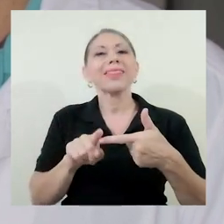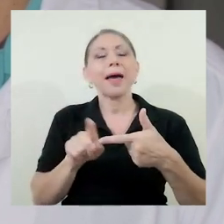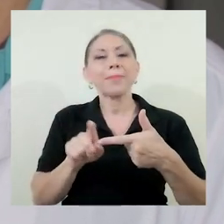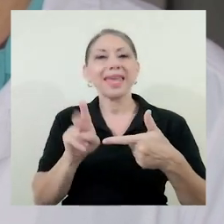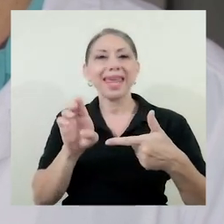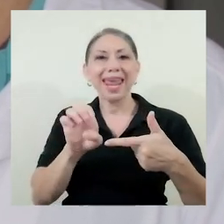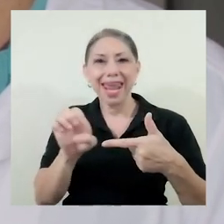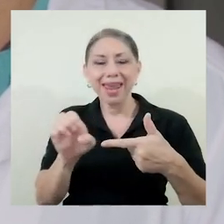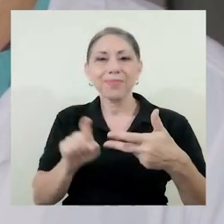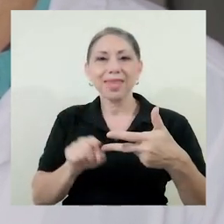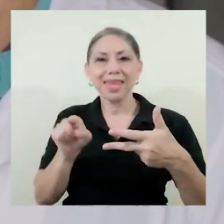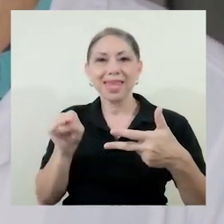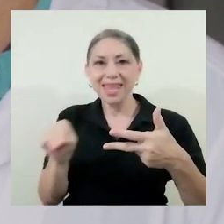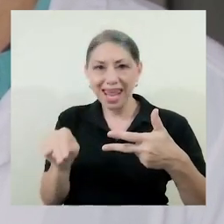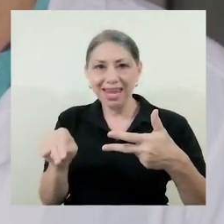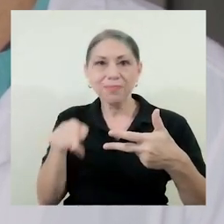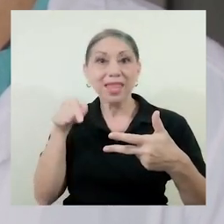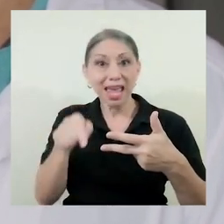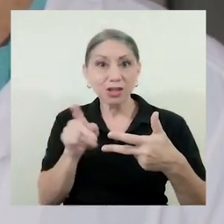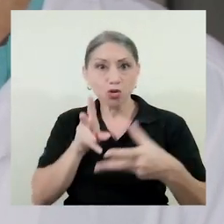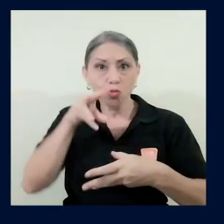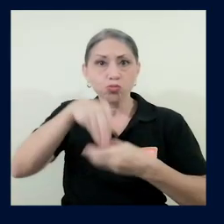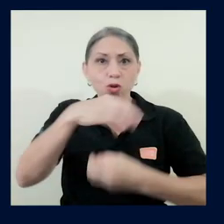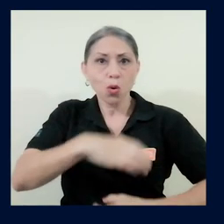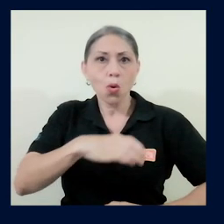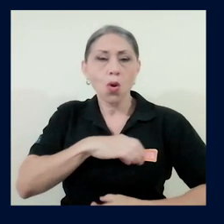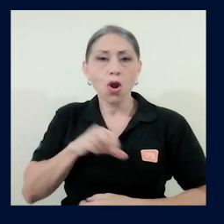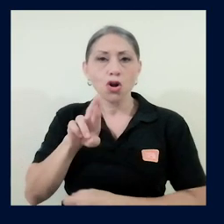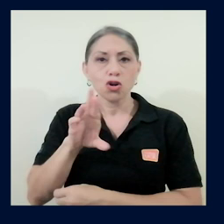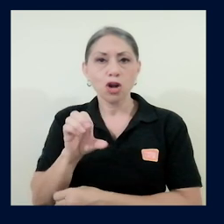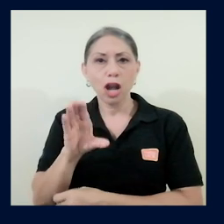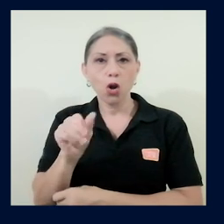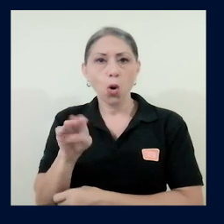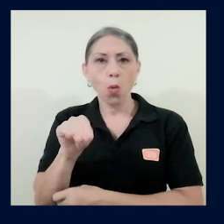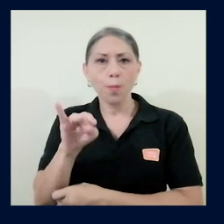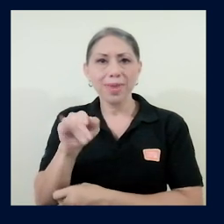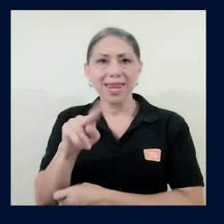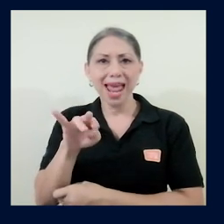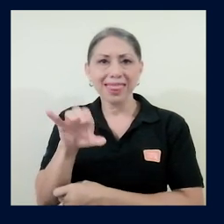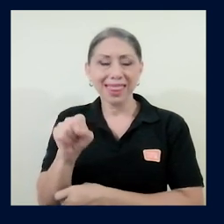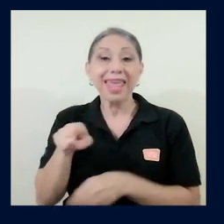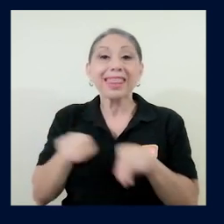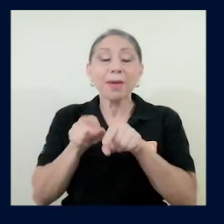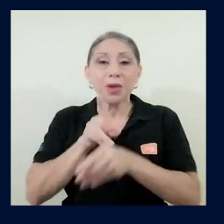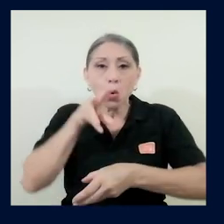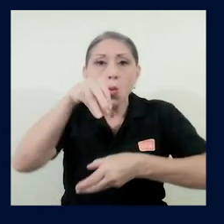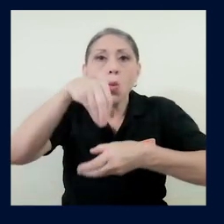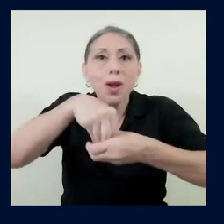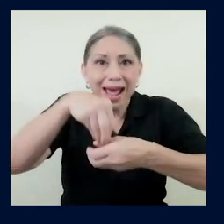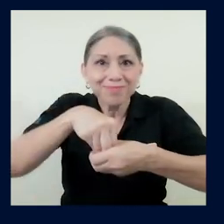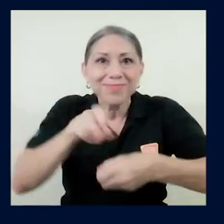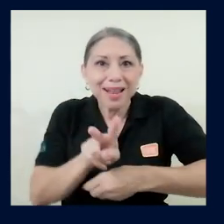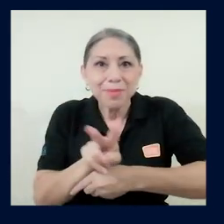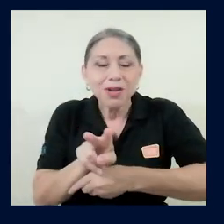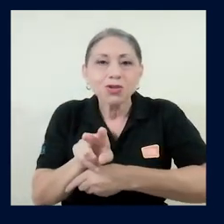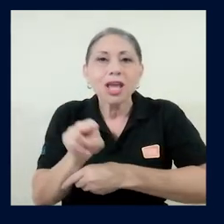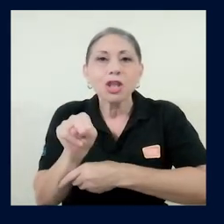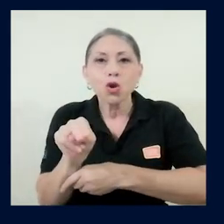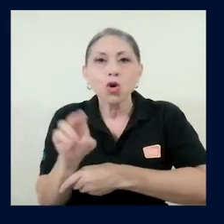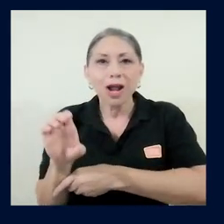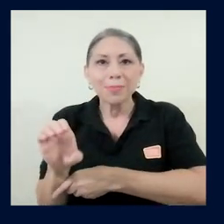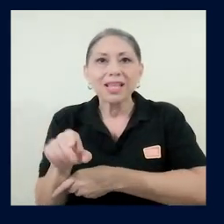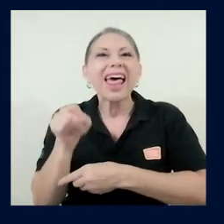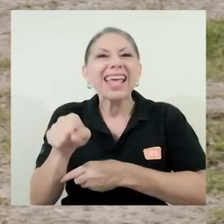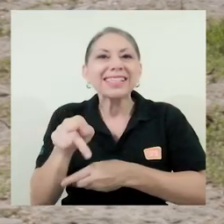y M como un constructo recombinante y tenemos una proteína interna del virus que es la de nucleotápsia que es la